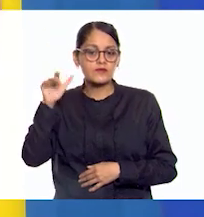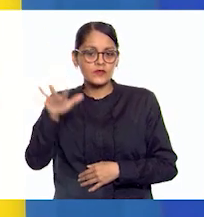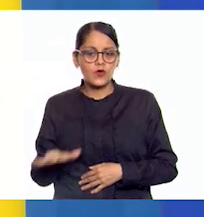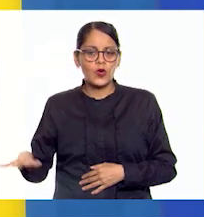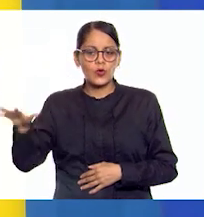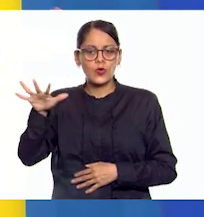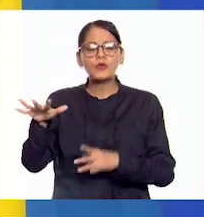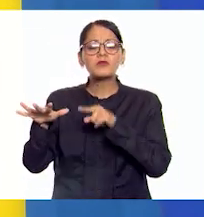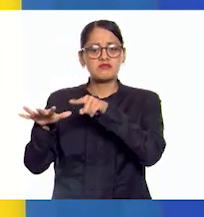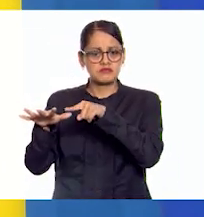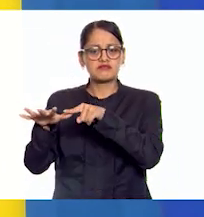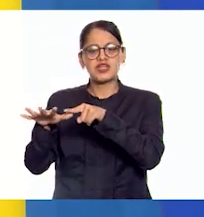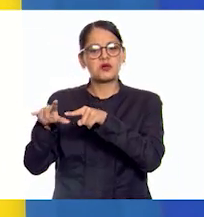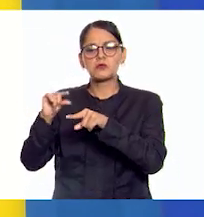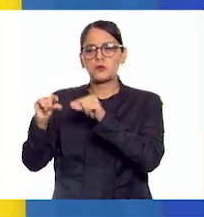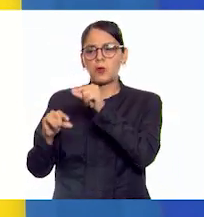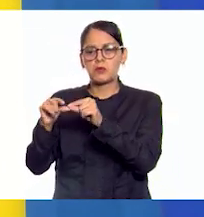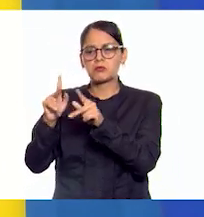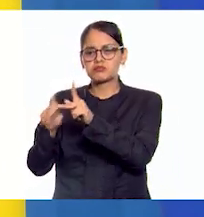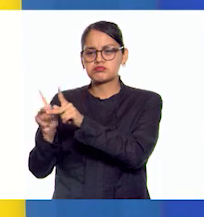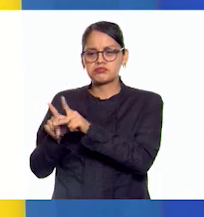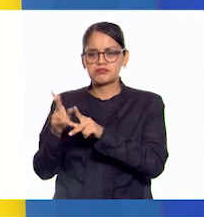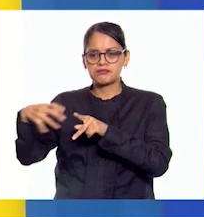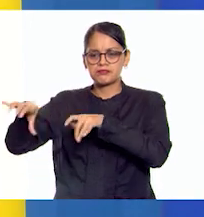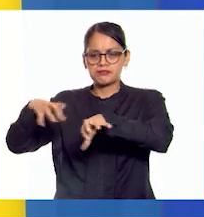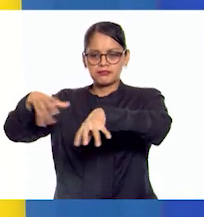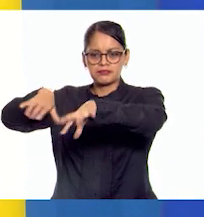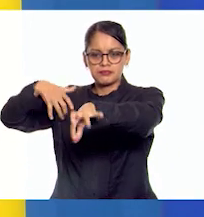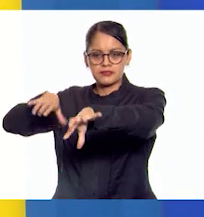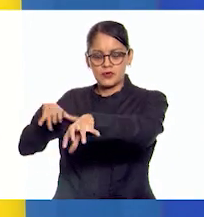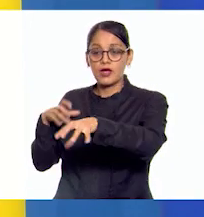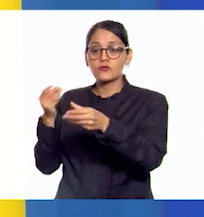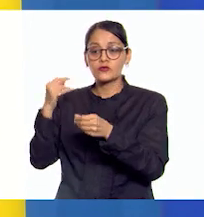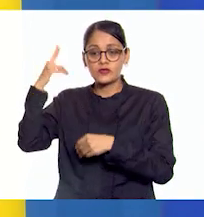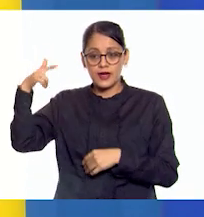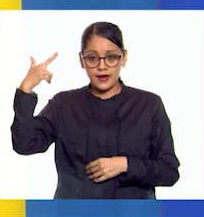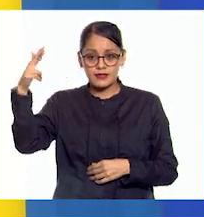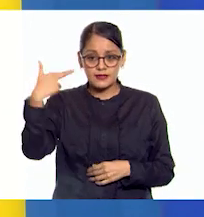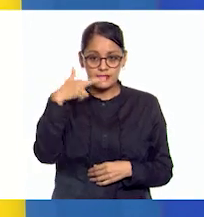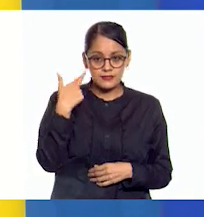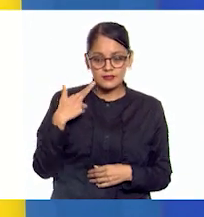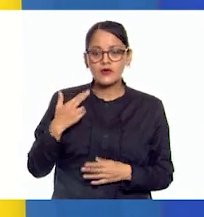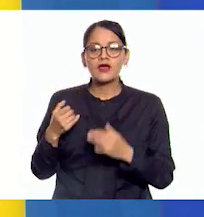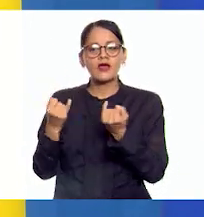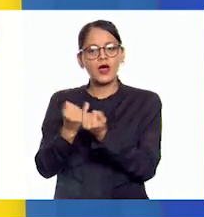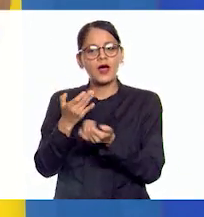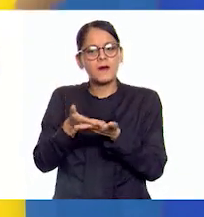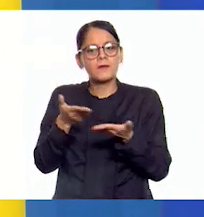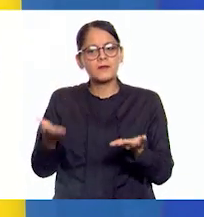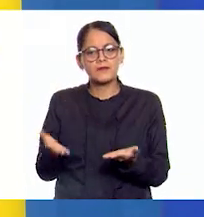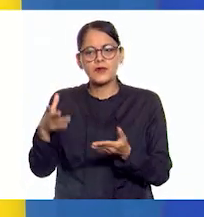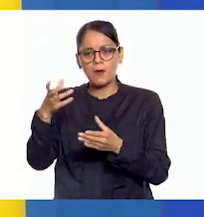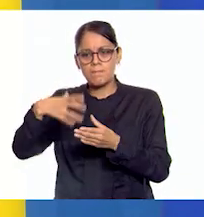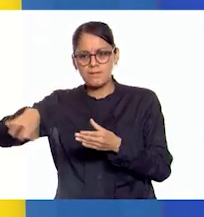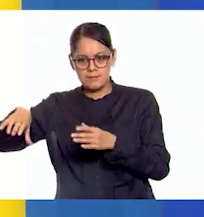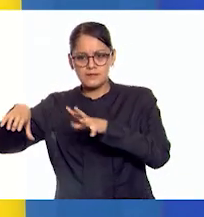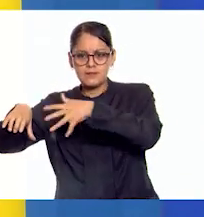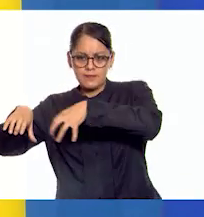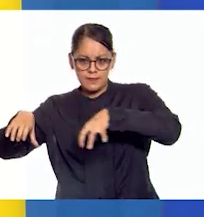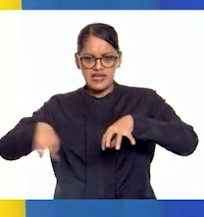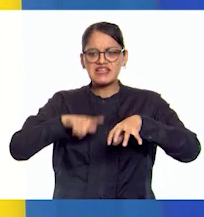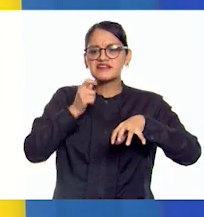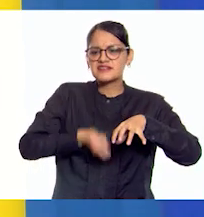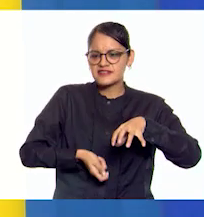fragmentado en numerosos reinos. Hoy aprenderemos sobre lo que ocurrió con la otra mitad, es decir,